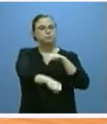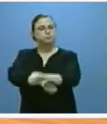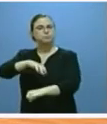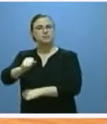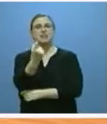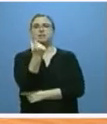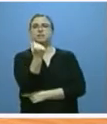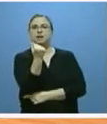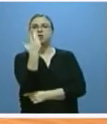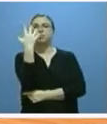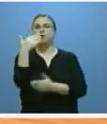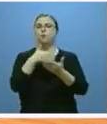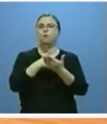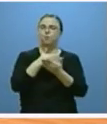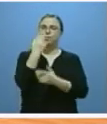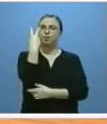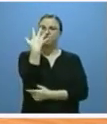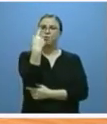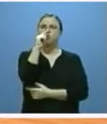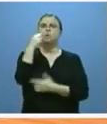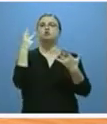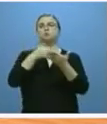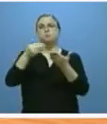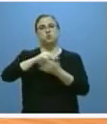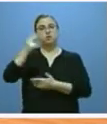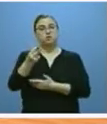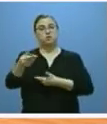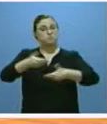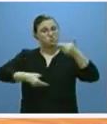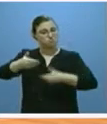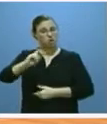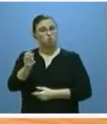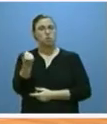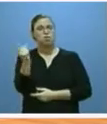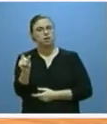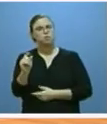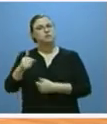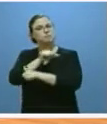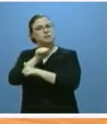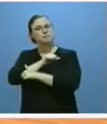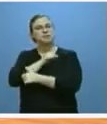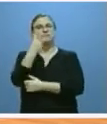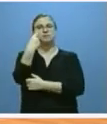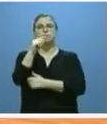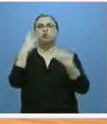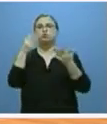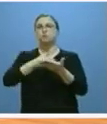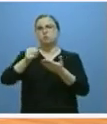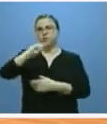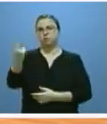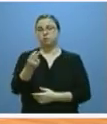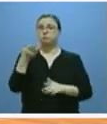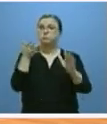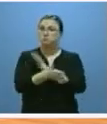un importe de 5,8 millones de euros y hay solicitudes en trámite por otros 3,4 millones de euros. podrían favorecer la creación